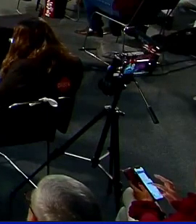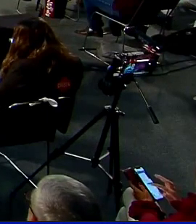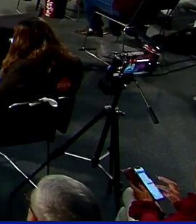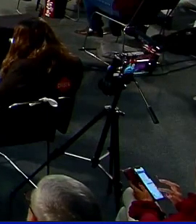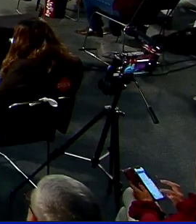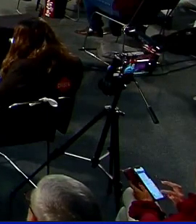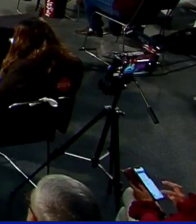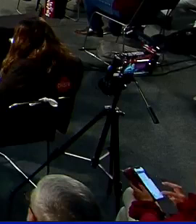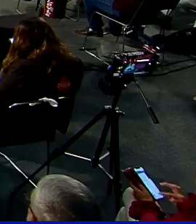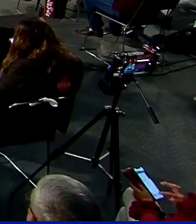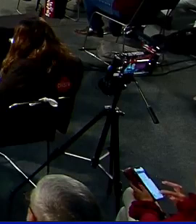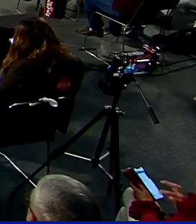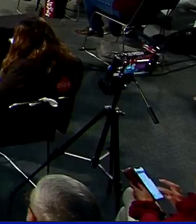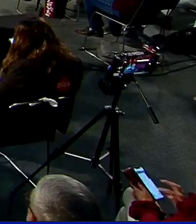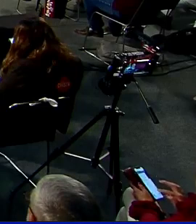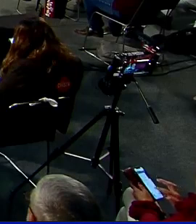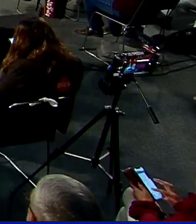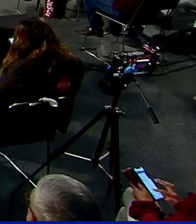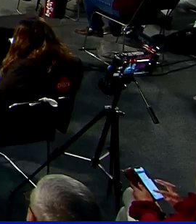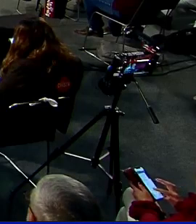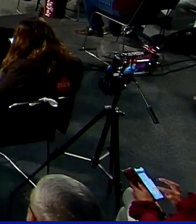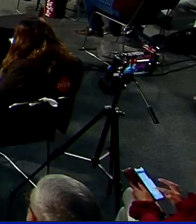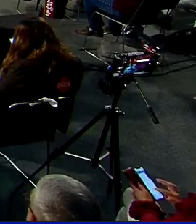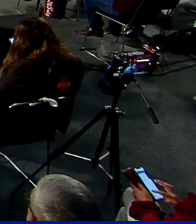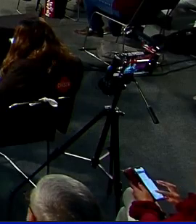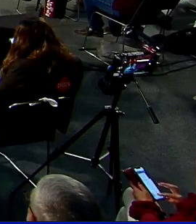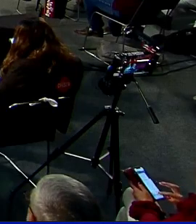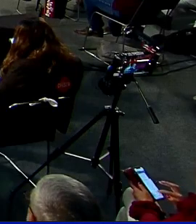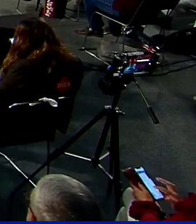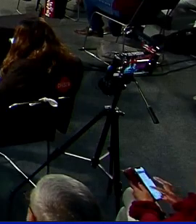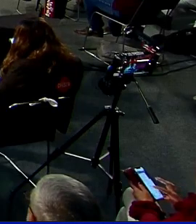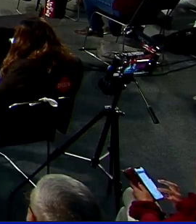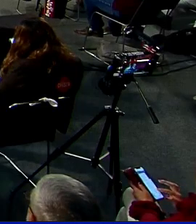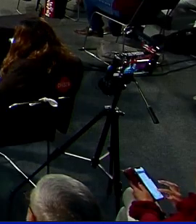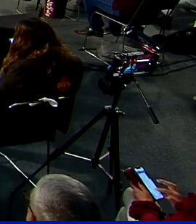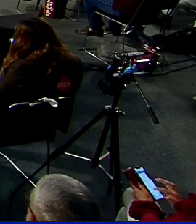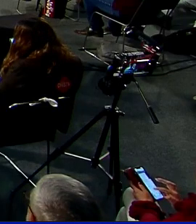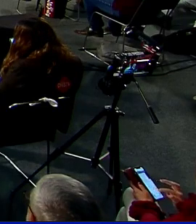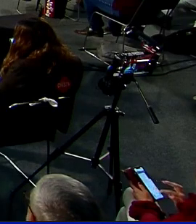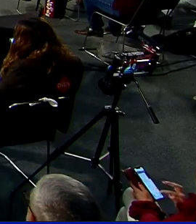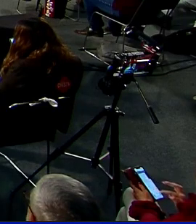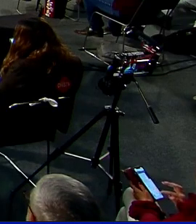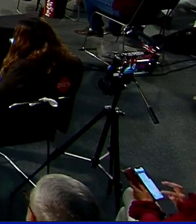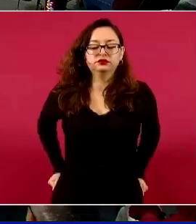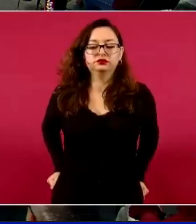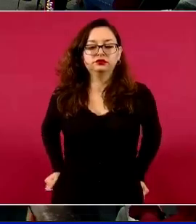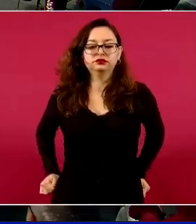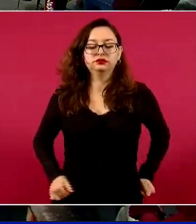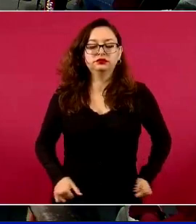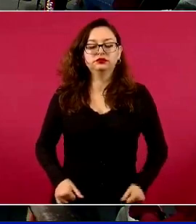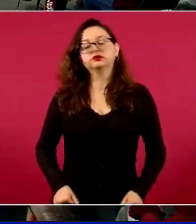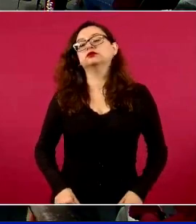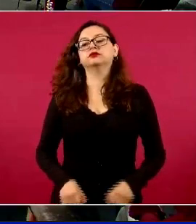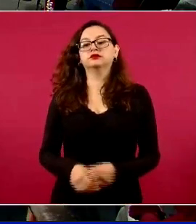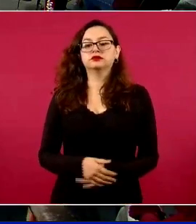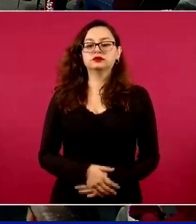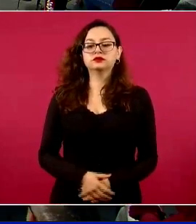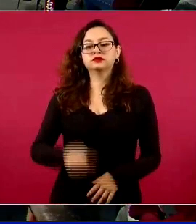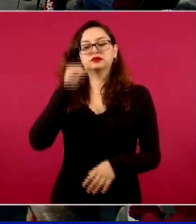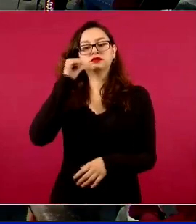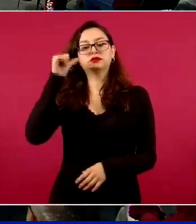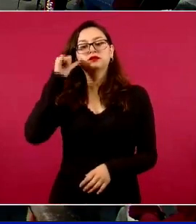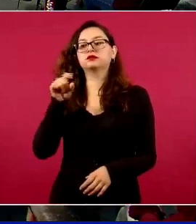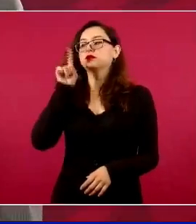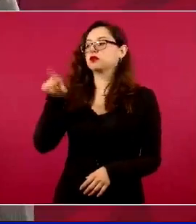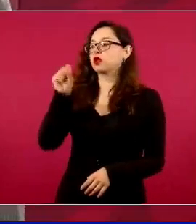ocasionados a Ucrania y que México votó por eso. Es una decisión de